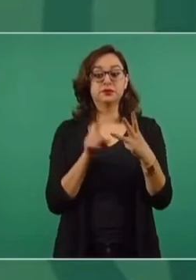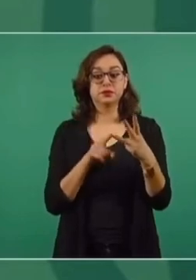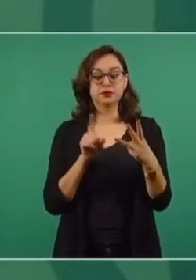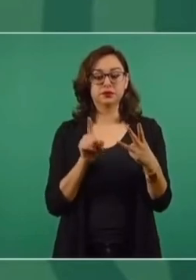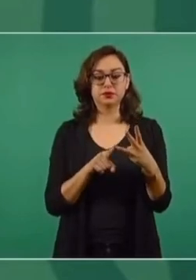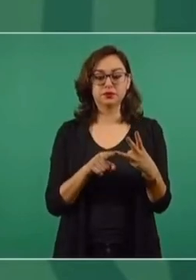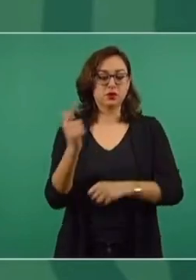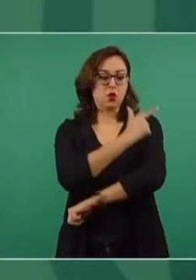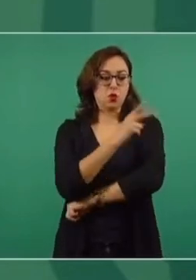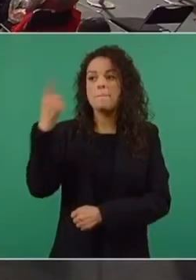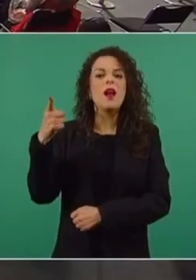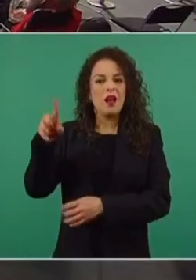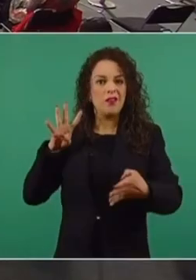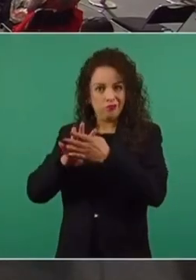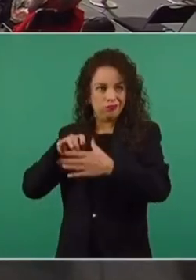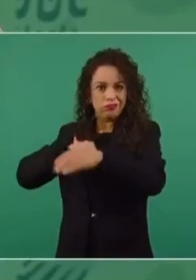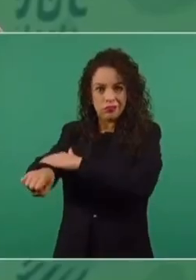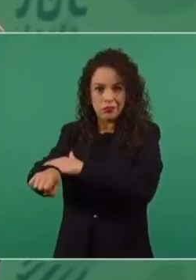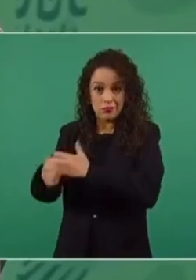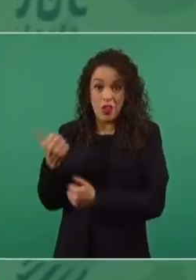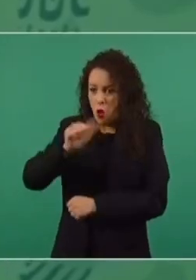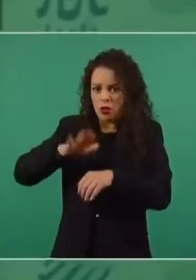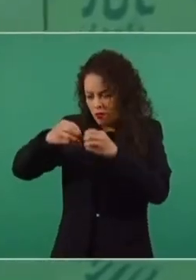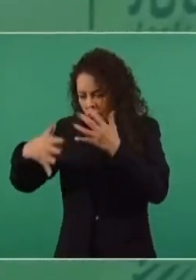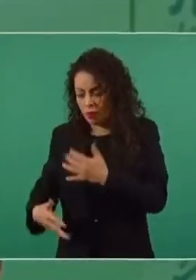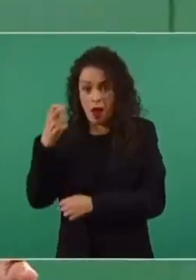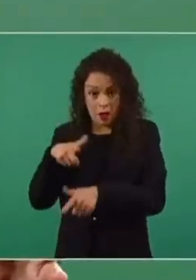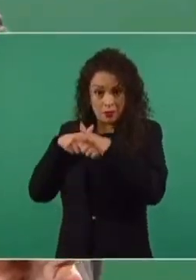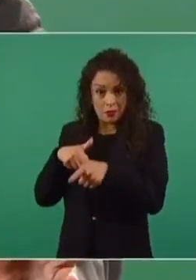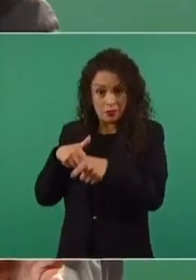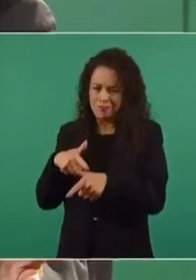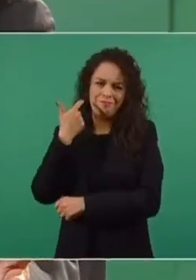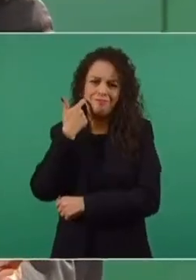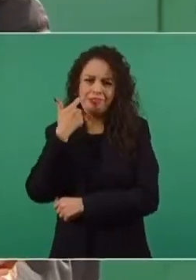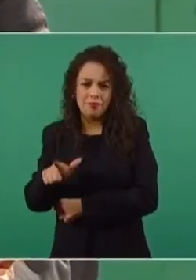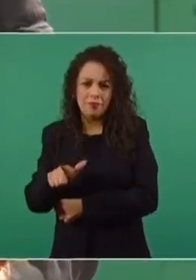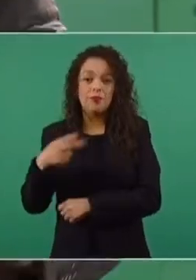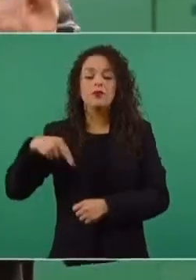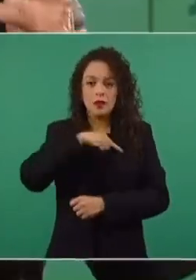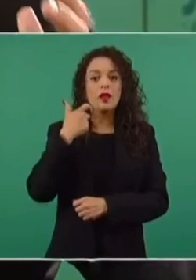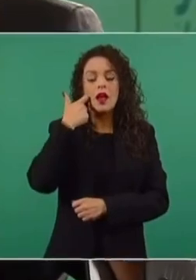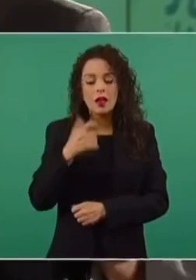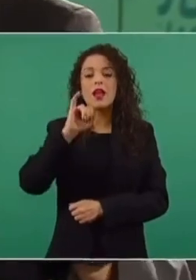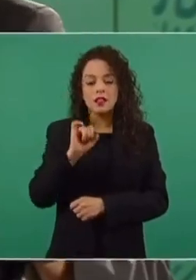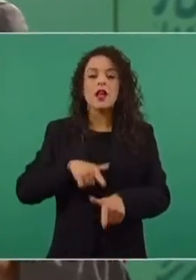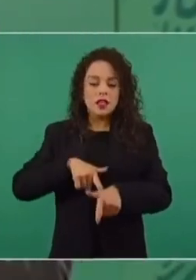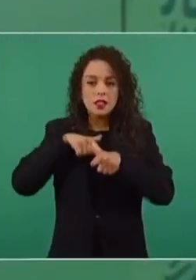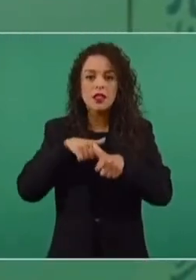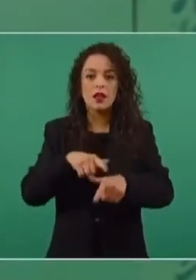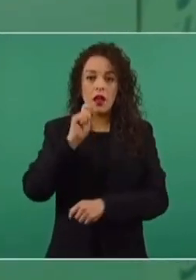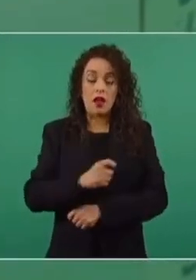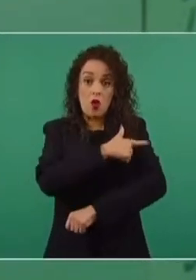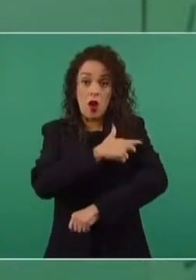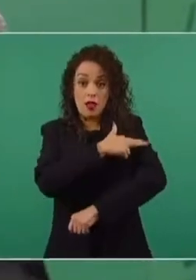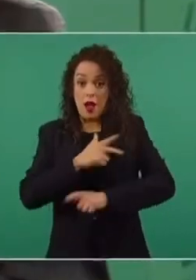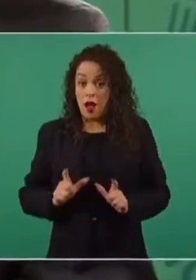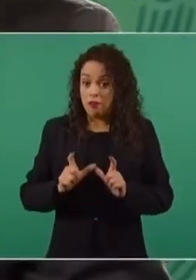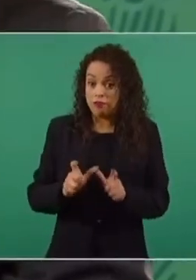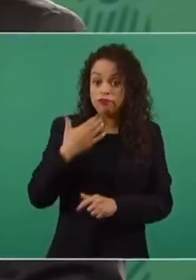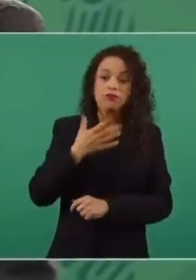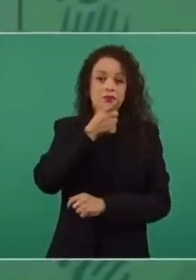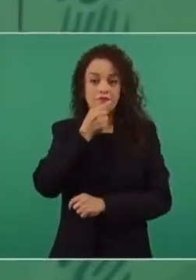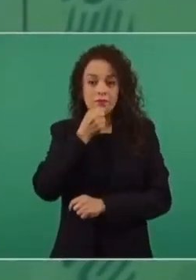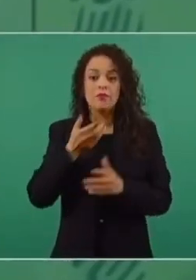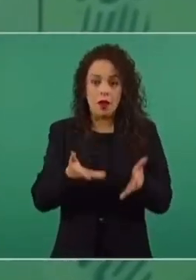tercera, la Guardia Nacional. Queremos que la Guardia Nacional se siga consolidando, pero no queremos que pase después